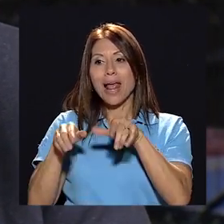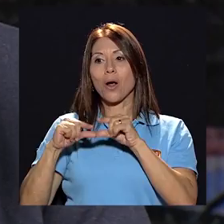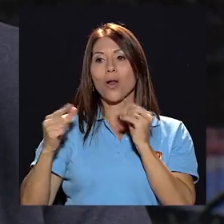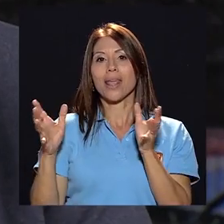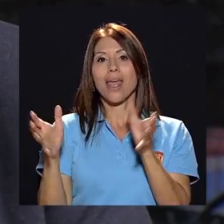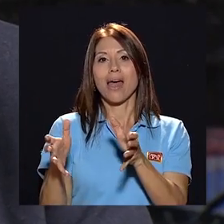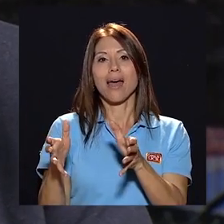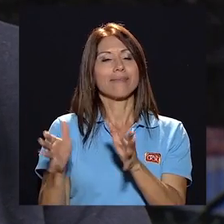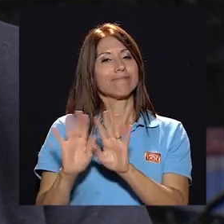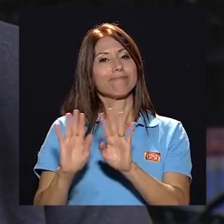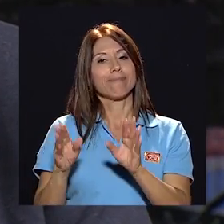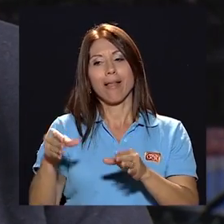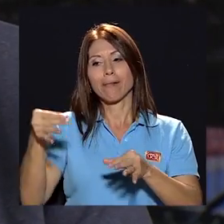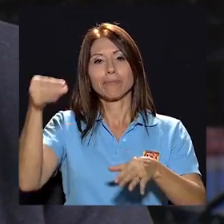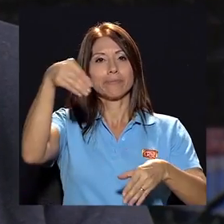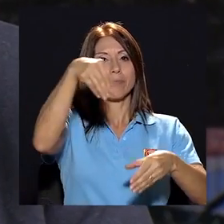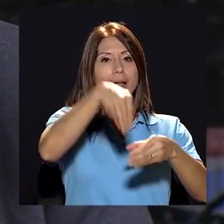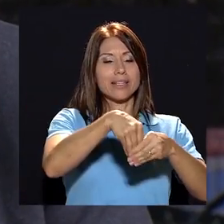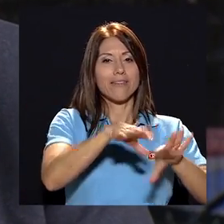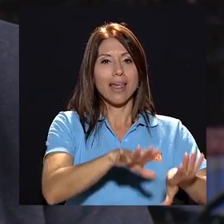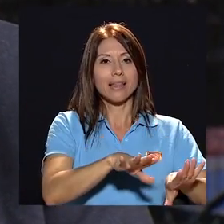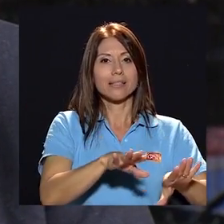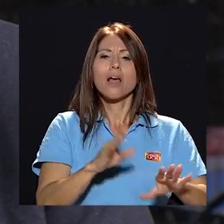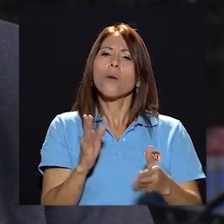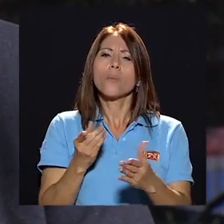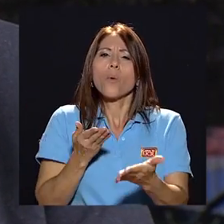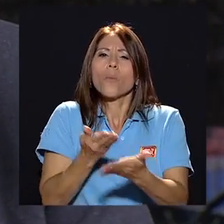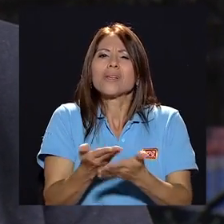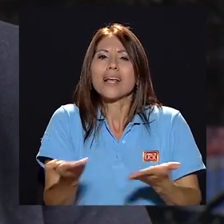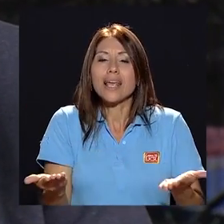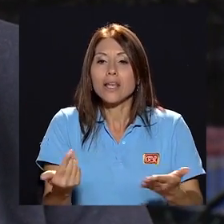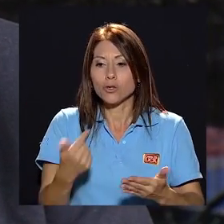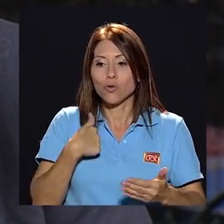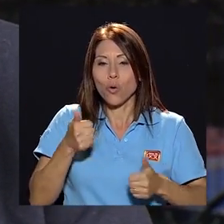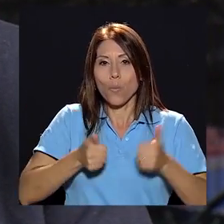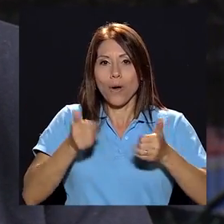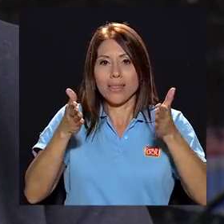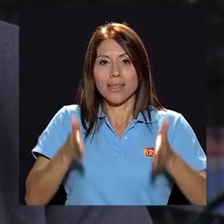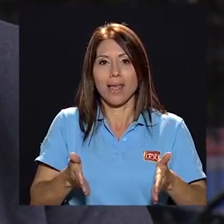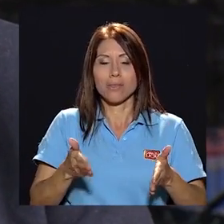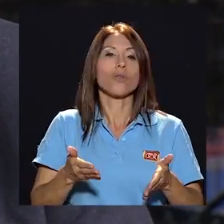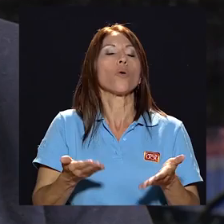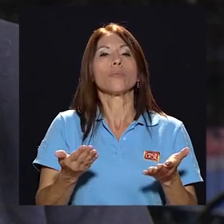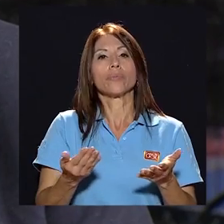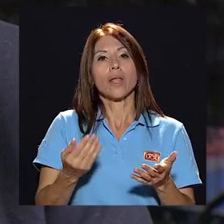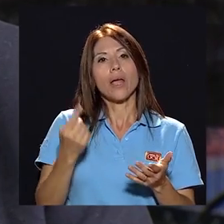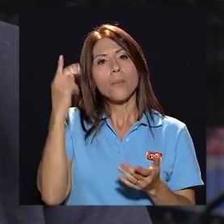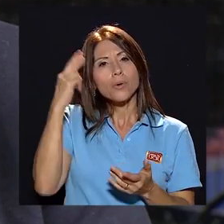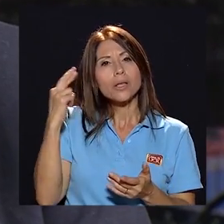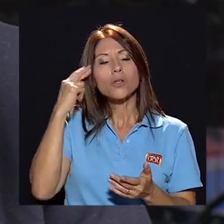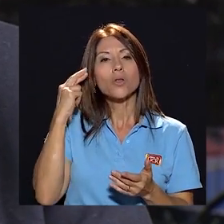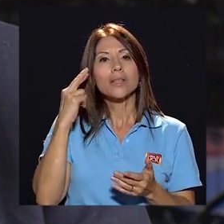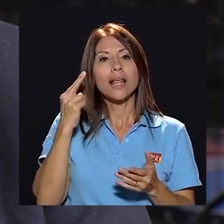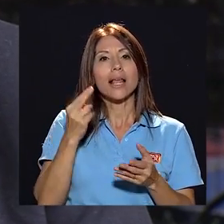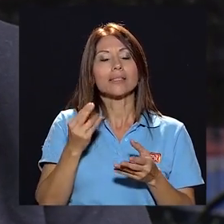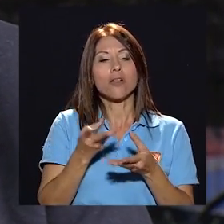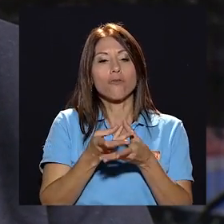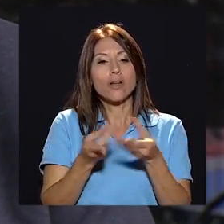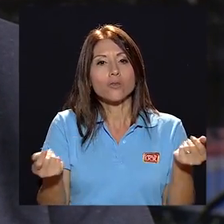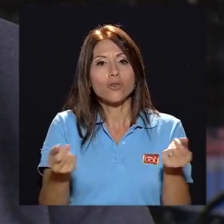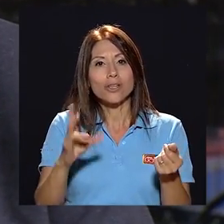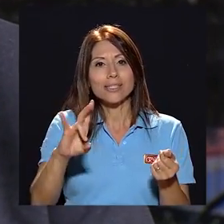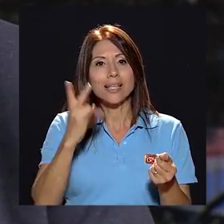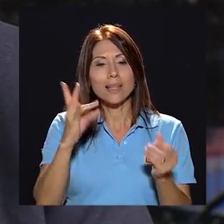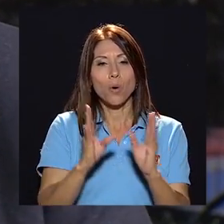archivadas ¿cuál es el trabajo? esta es una de las propuestas que yo tengo como candidato a raíz de las resoluciones del séptimo